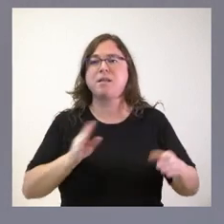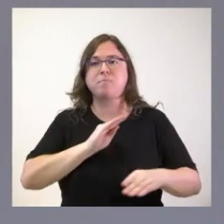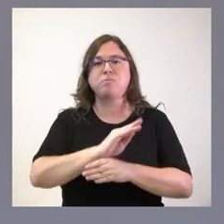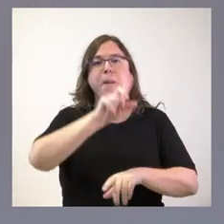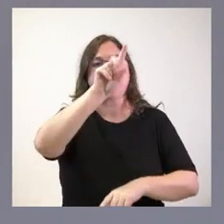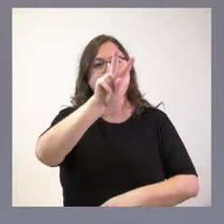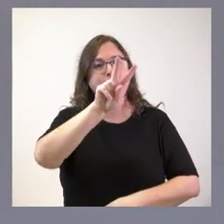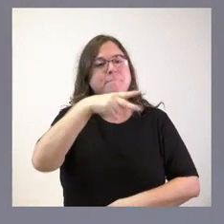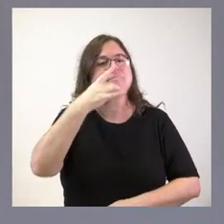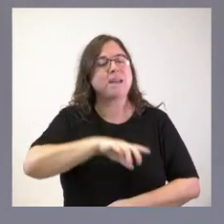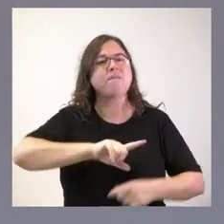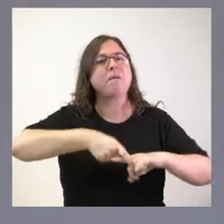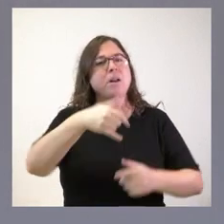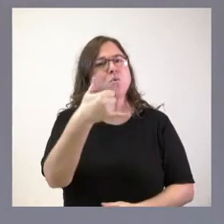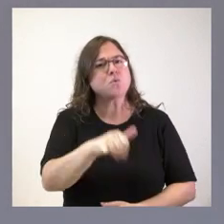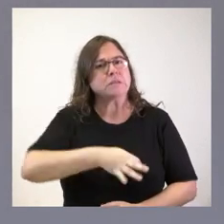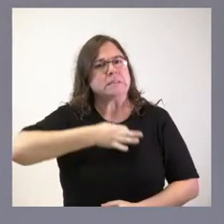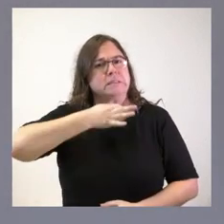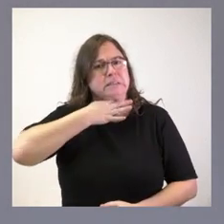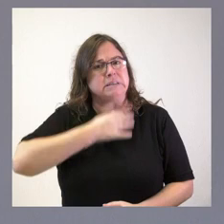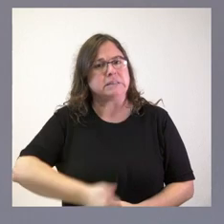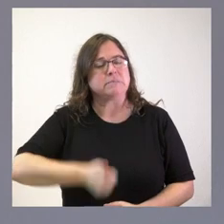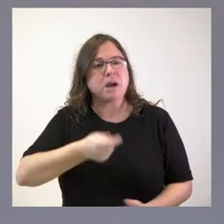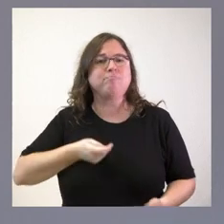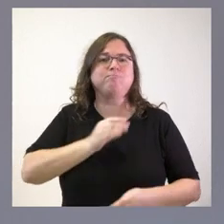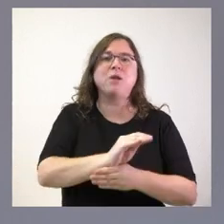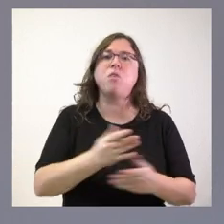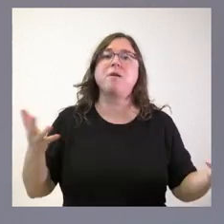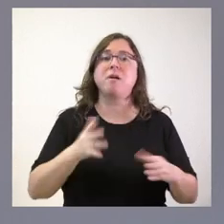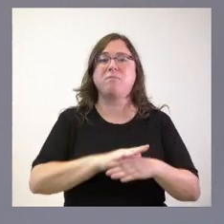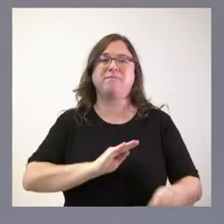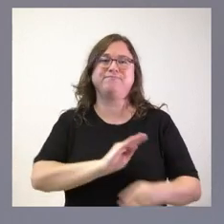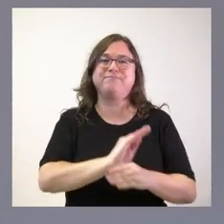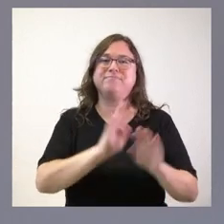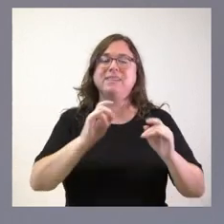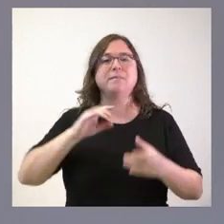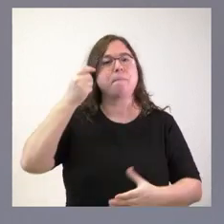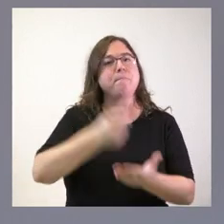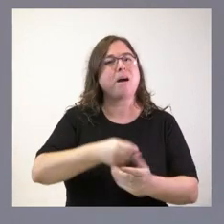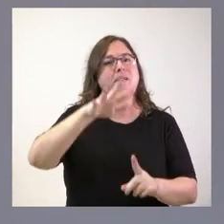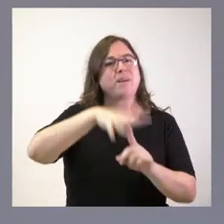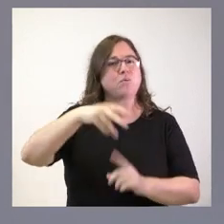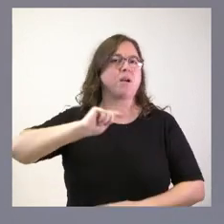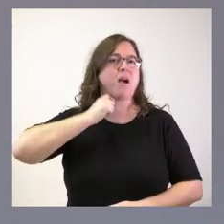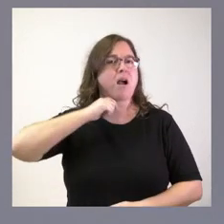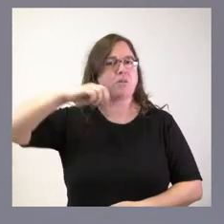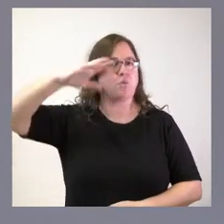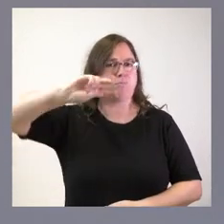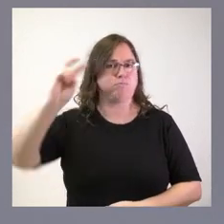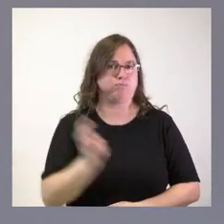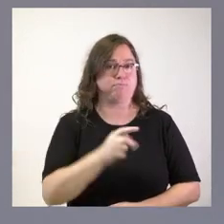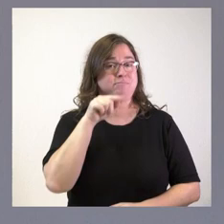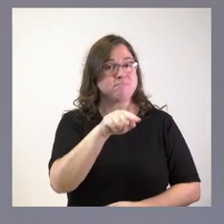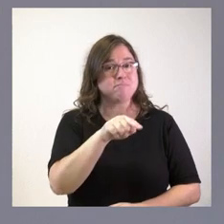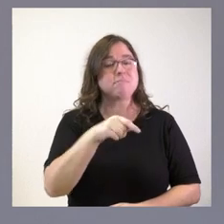más vulnerables en este momento para hacer frente fundamentalmente a suministros energéticos. Esta cantidad adicional